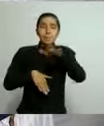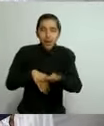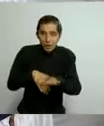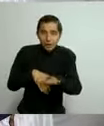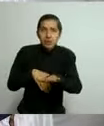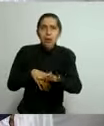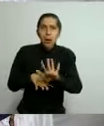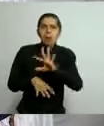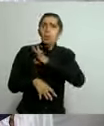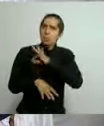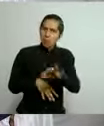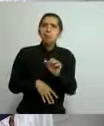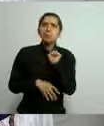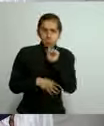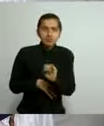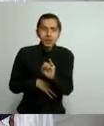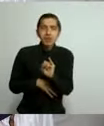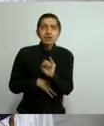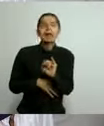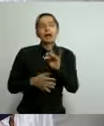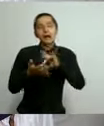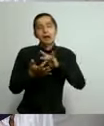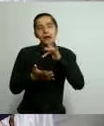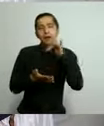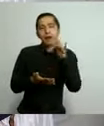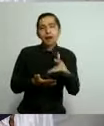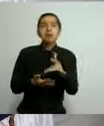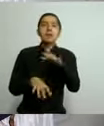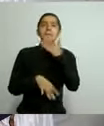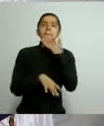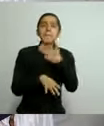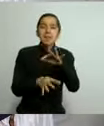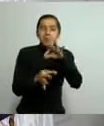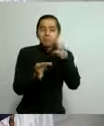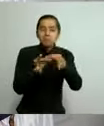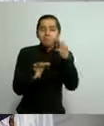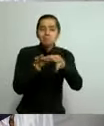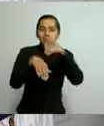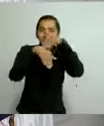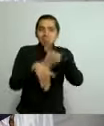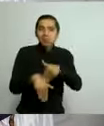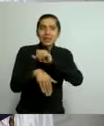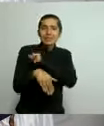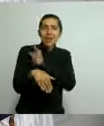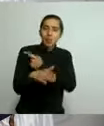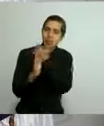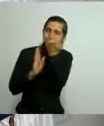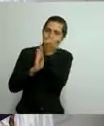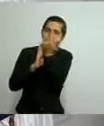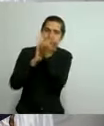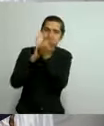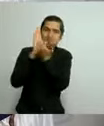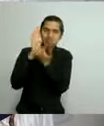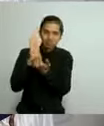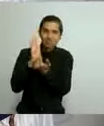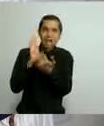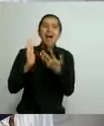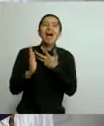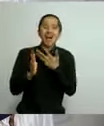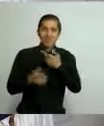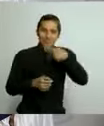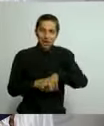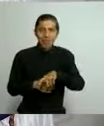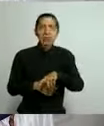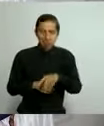gracias a que, en buena medida, se han cumplido las medidas sanitarias establecidas en los protocolos.